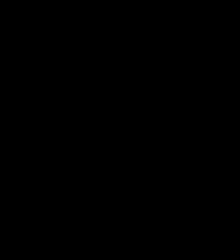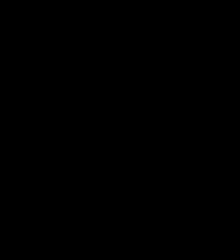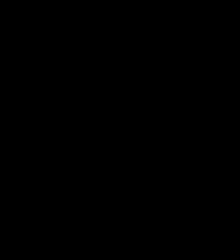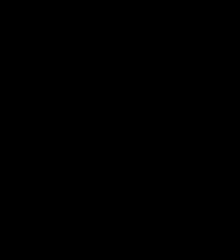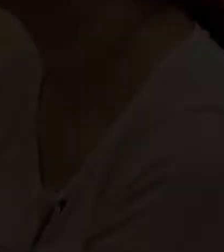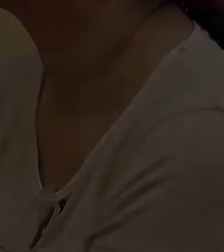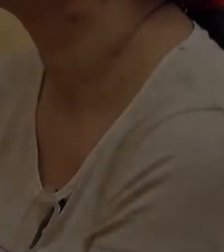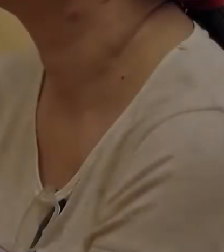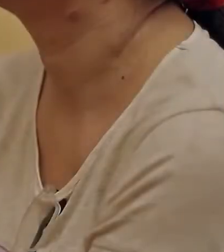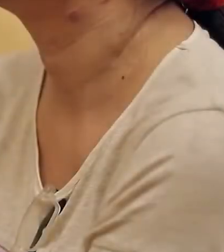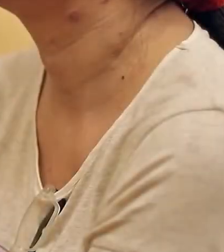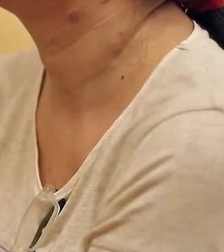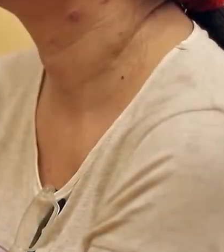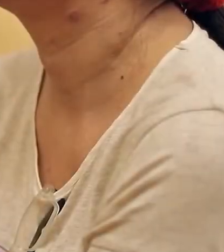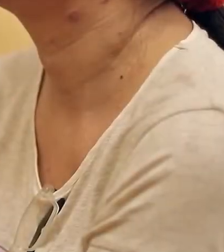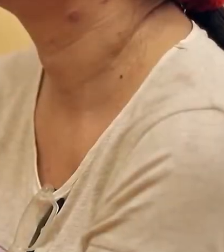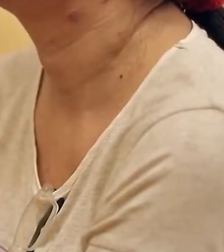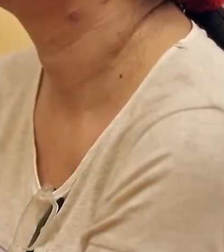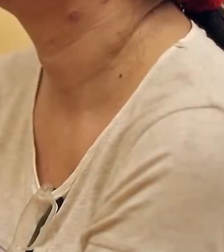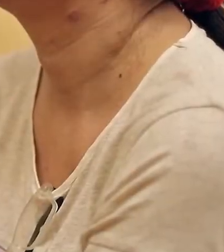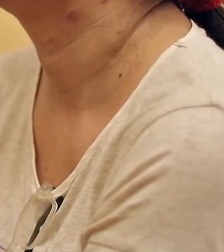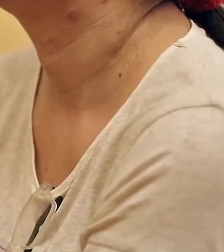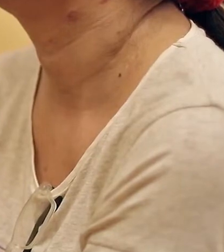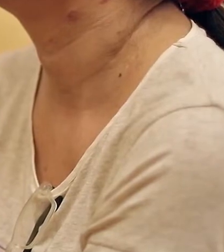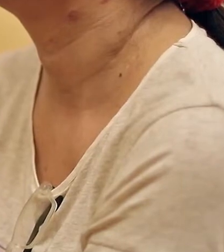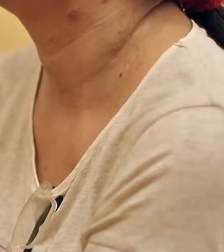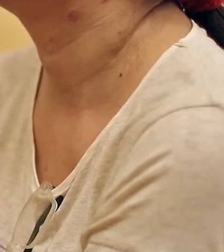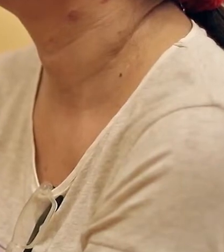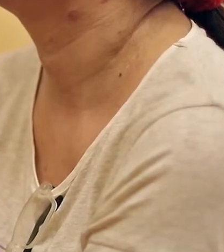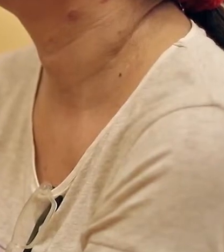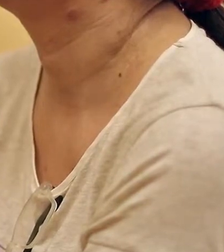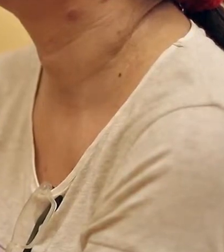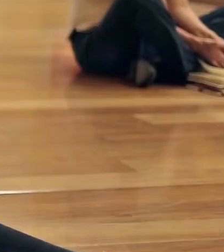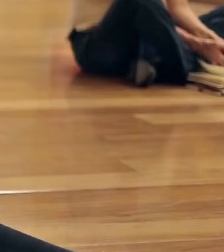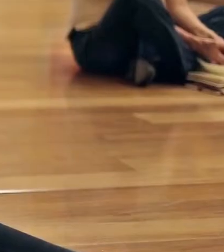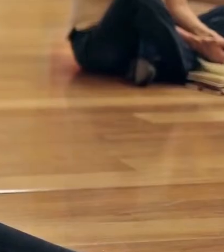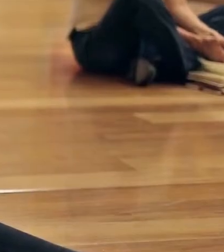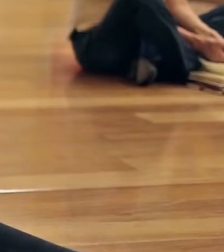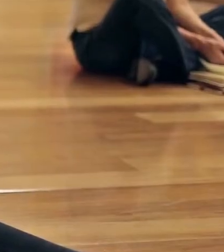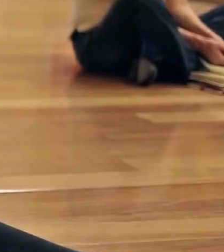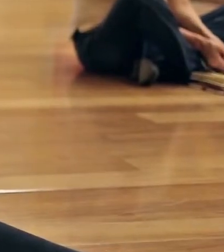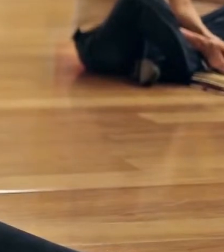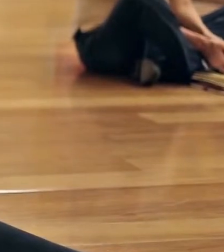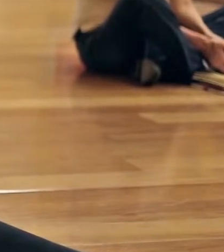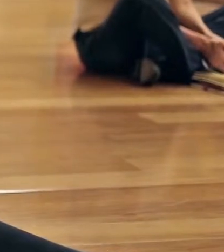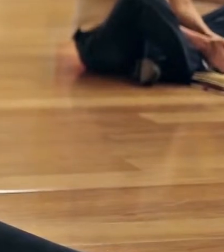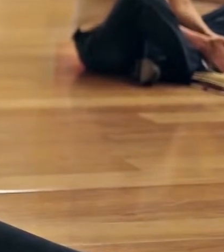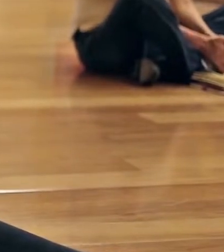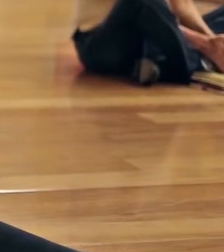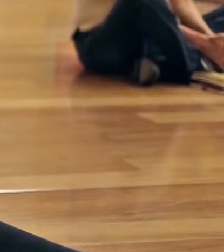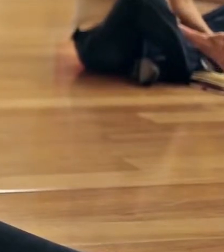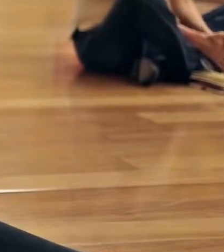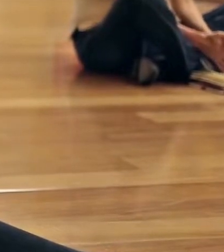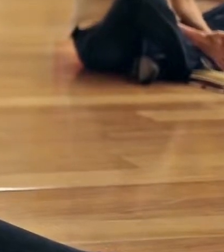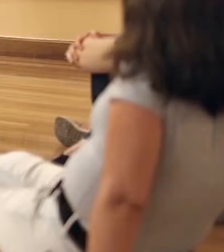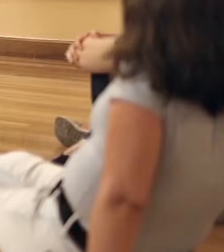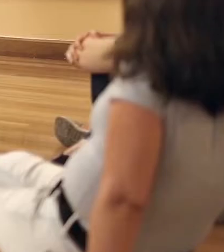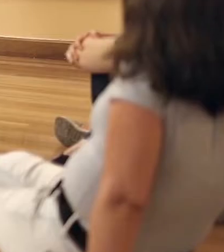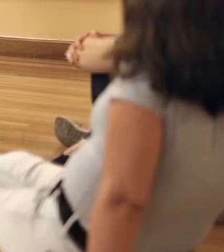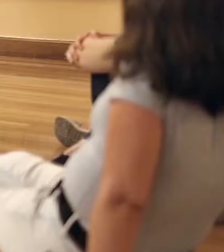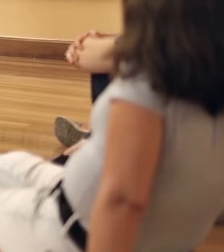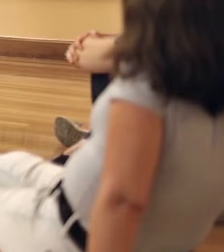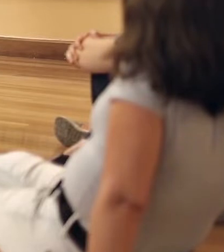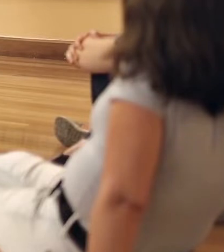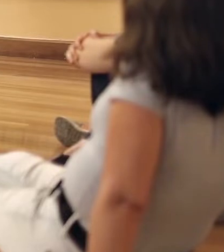Mavi, Museo de Artes Visuales. Al interior del museo, el grupo de artistas observa desde el suelo a Paula Caballería,